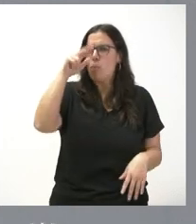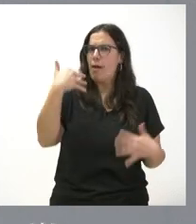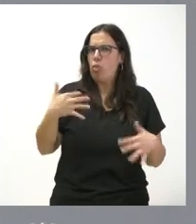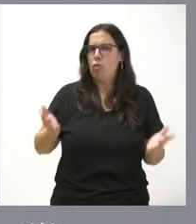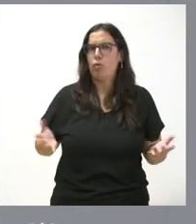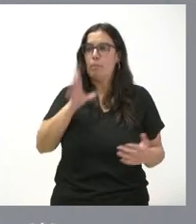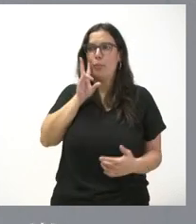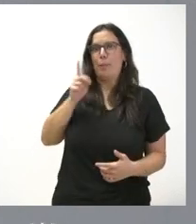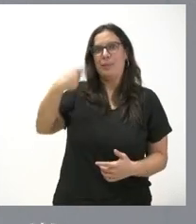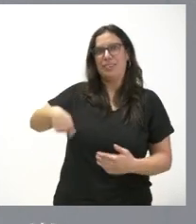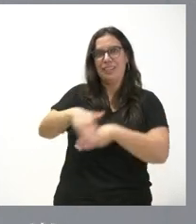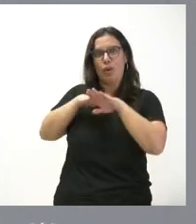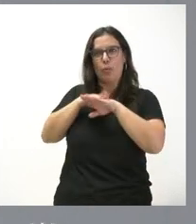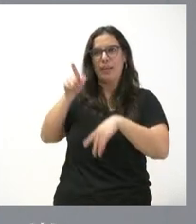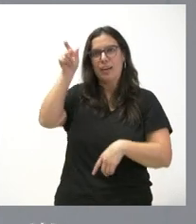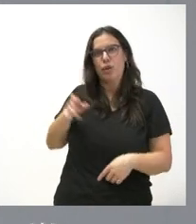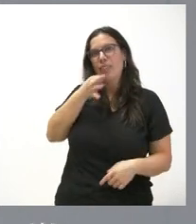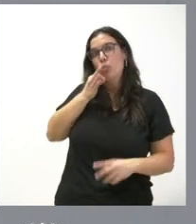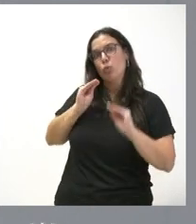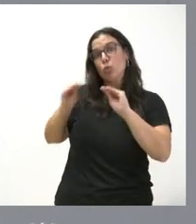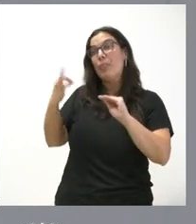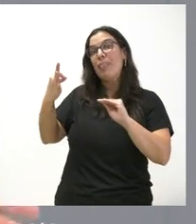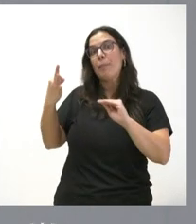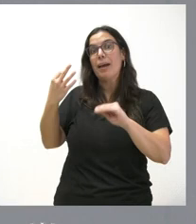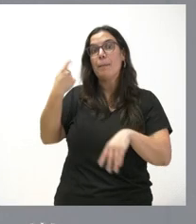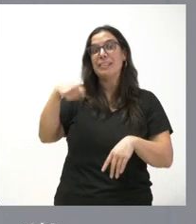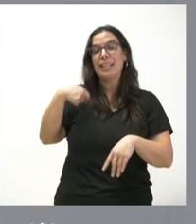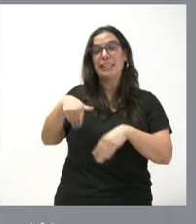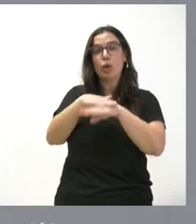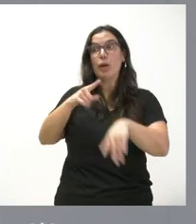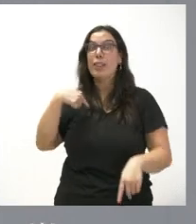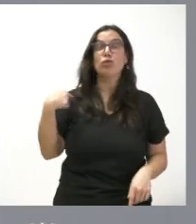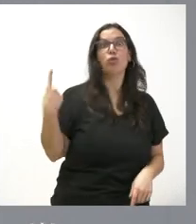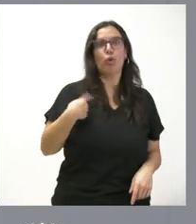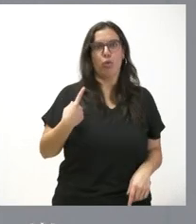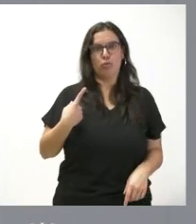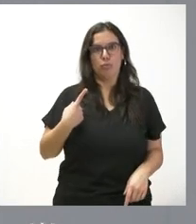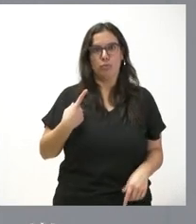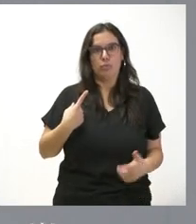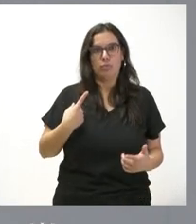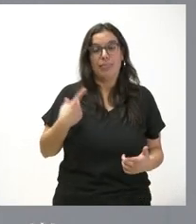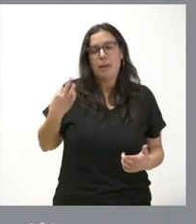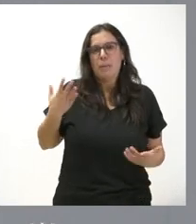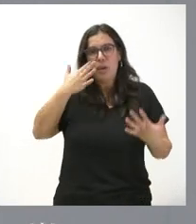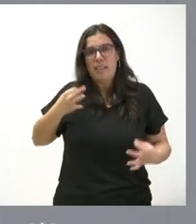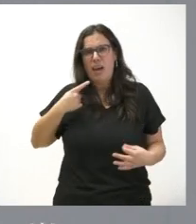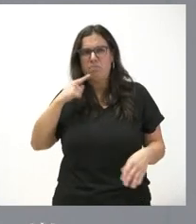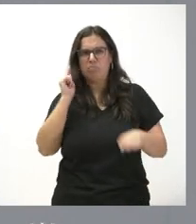ver a un presidente del gobierno que tendría que ser el presidente del gobierno de todos los españoles criticar